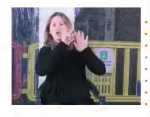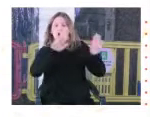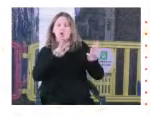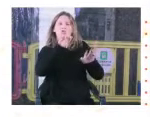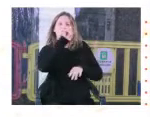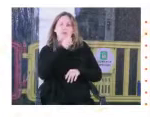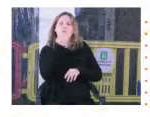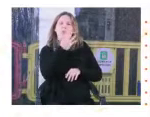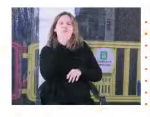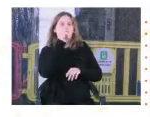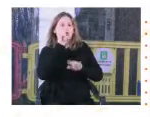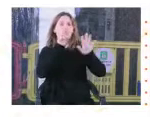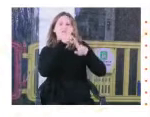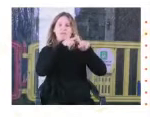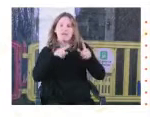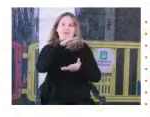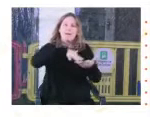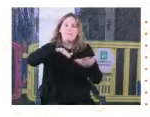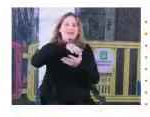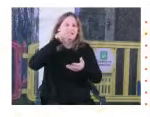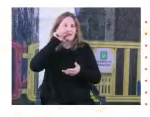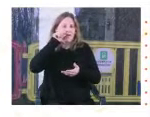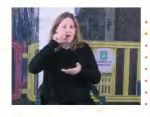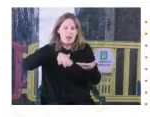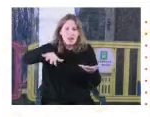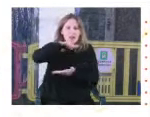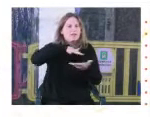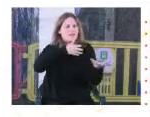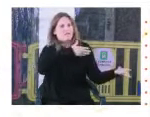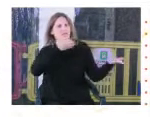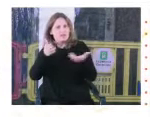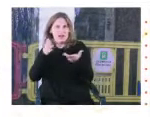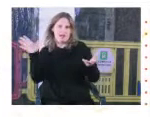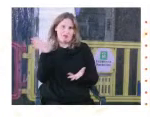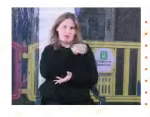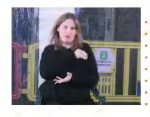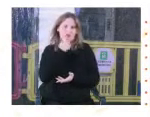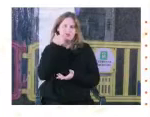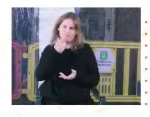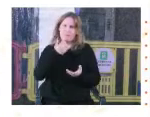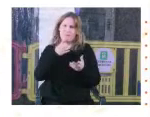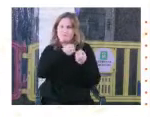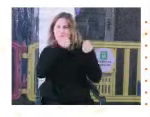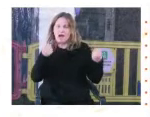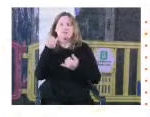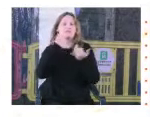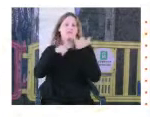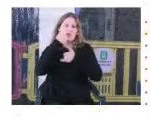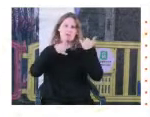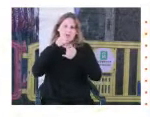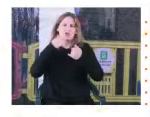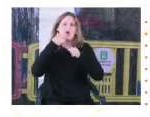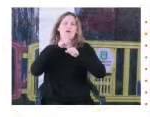4 de junio a las 9 y media de la plaza Sereni. Los invitamos a todos y va a haber más información seguramente en las